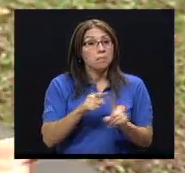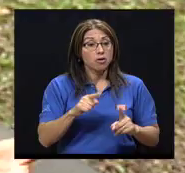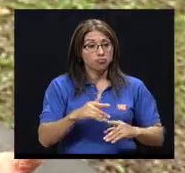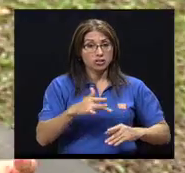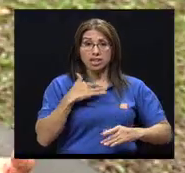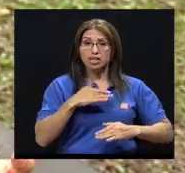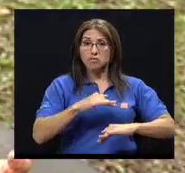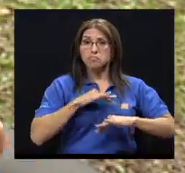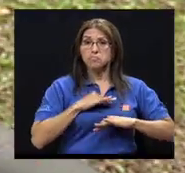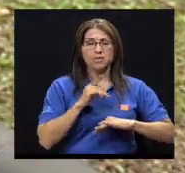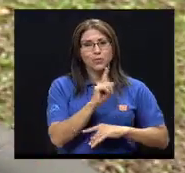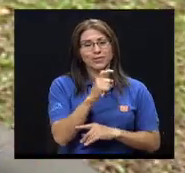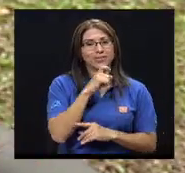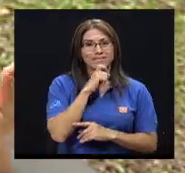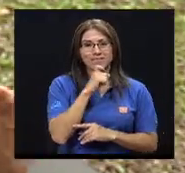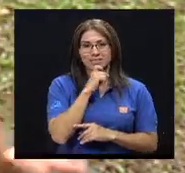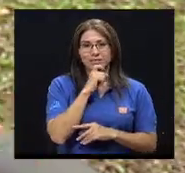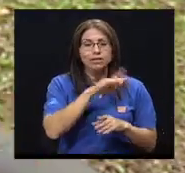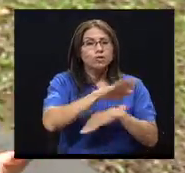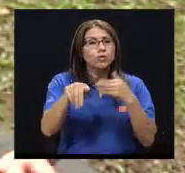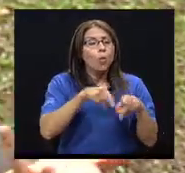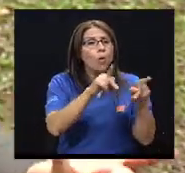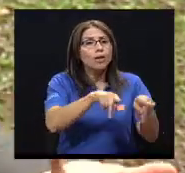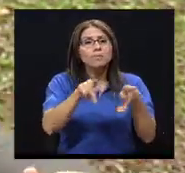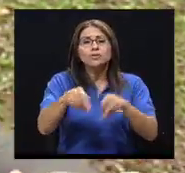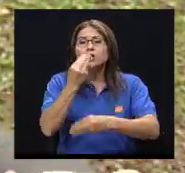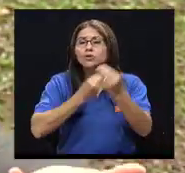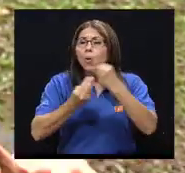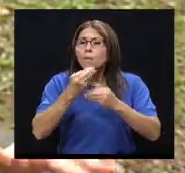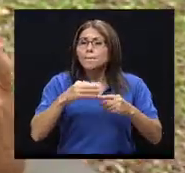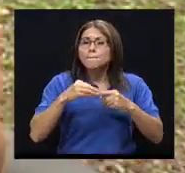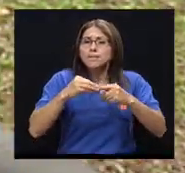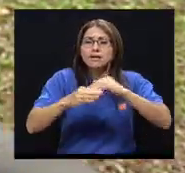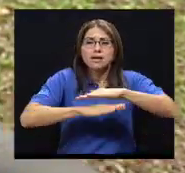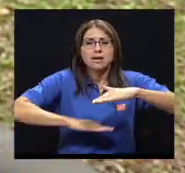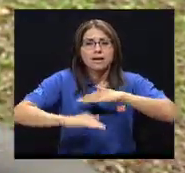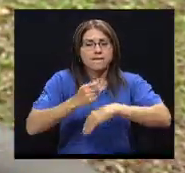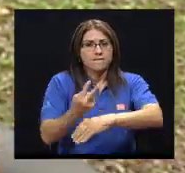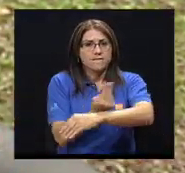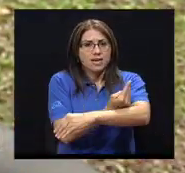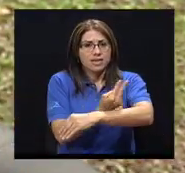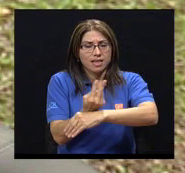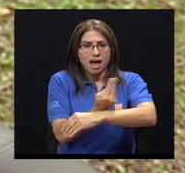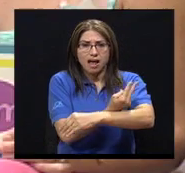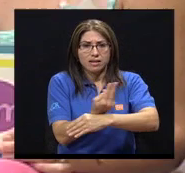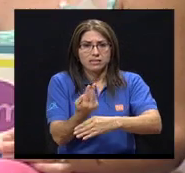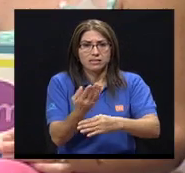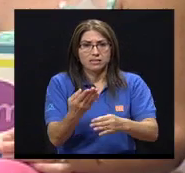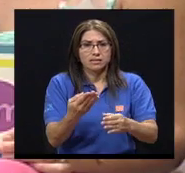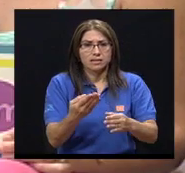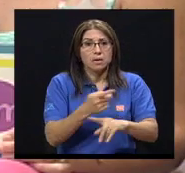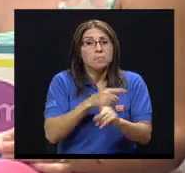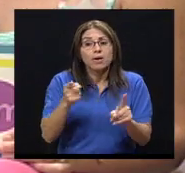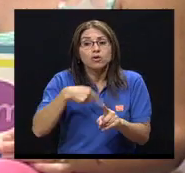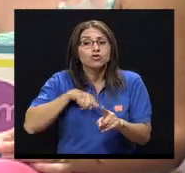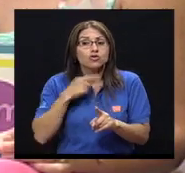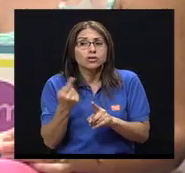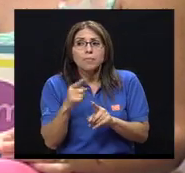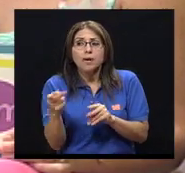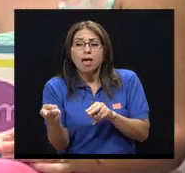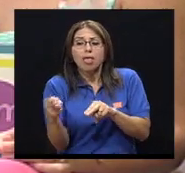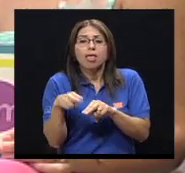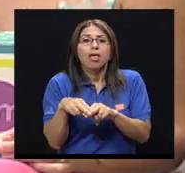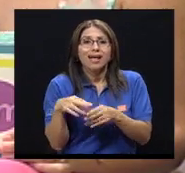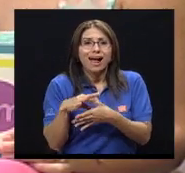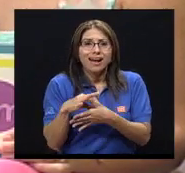alimentación de todos los seres humanos es básicamente, fundamentalmente vegetariana si uno la analiza conscientemente. ¿Metemos las carnes?